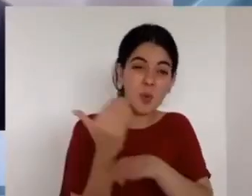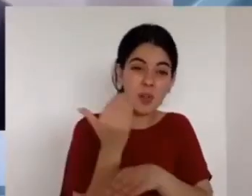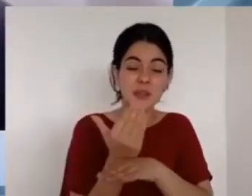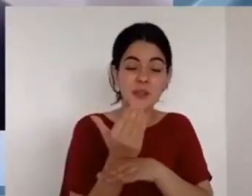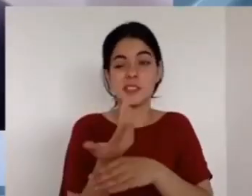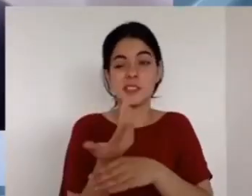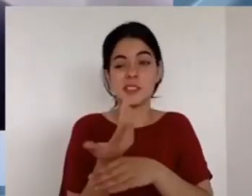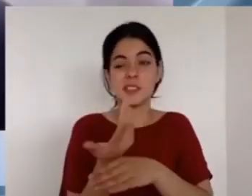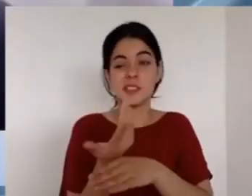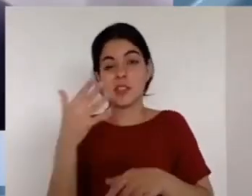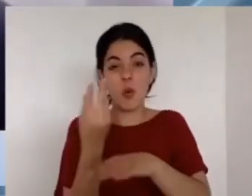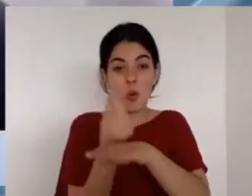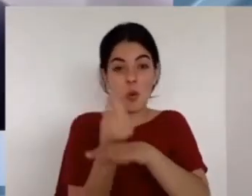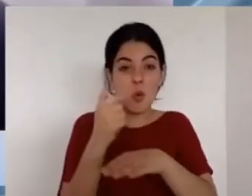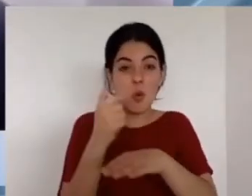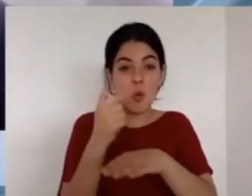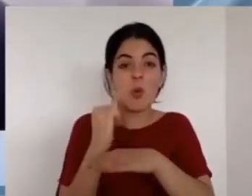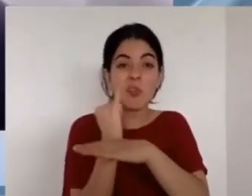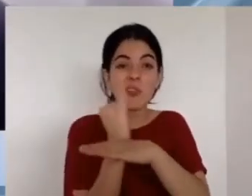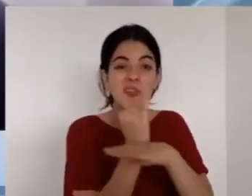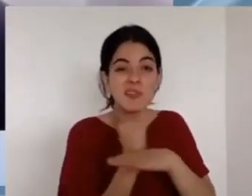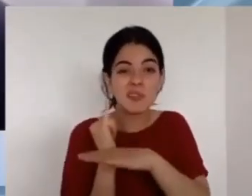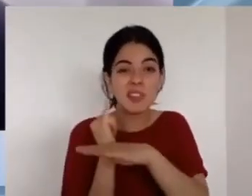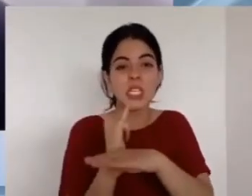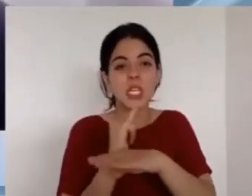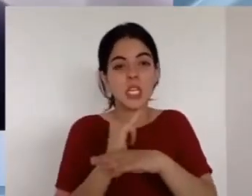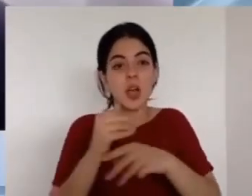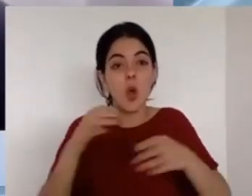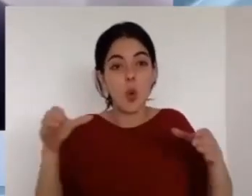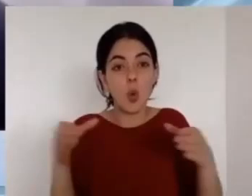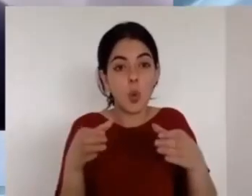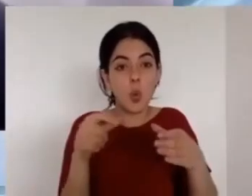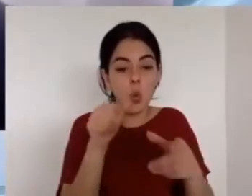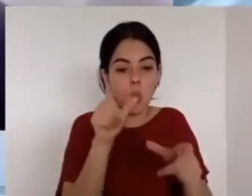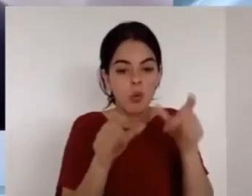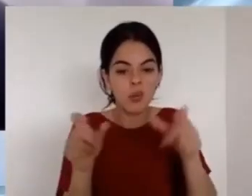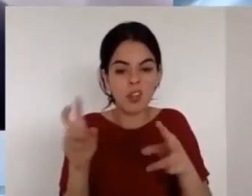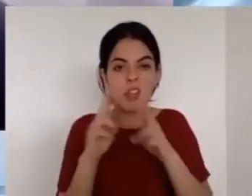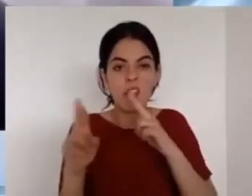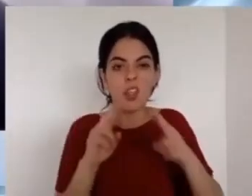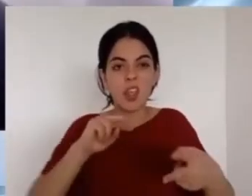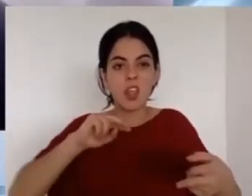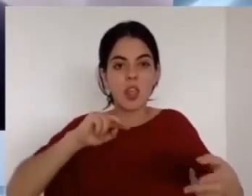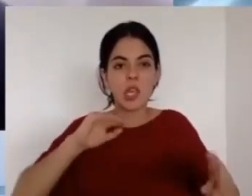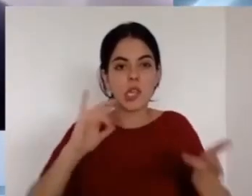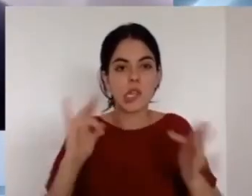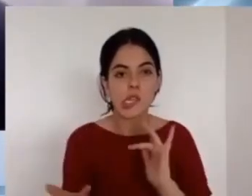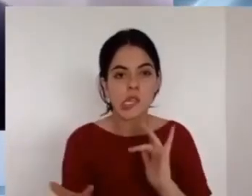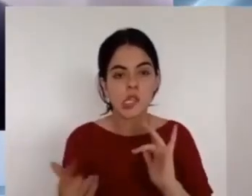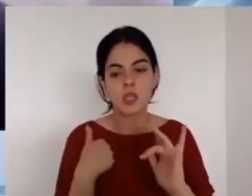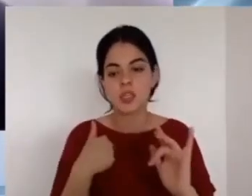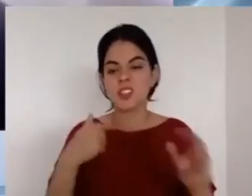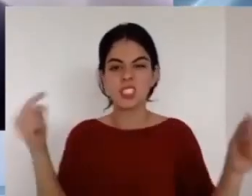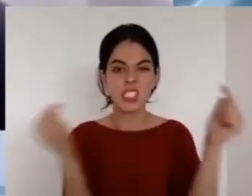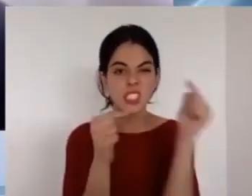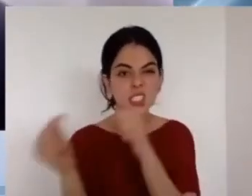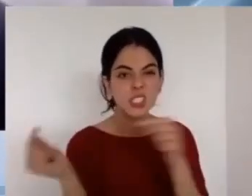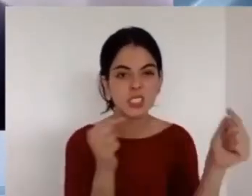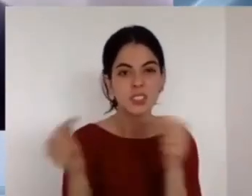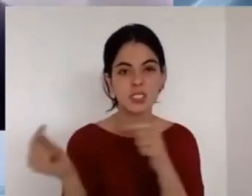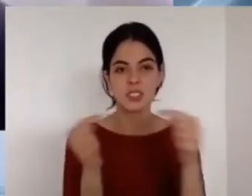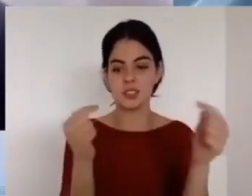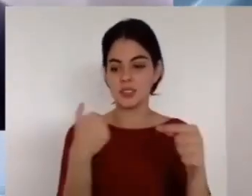allí envía Jehová que es lo que envía Jehová bendición y vida